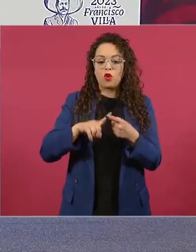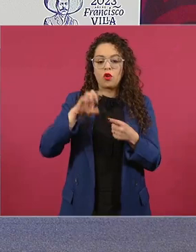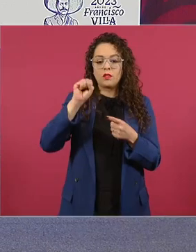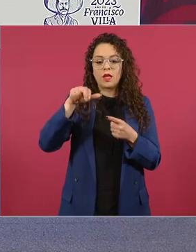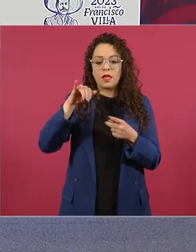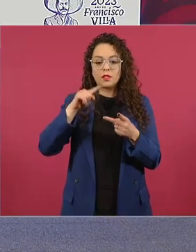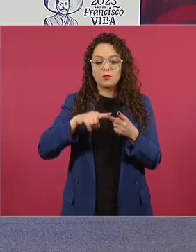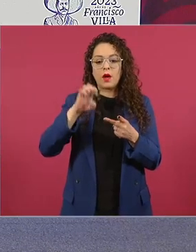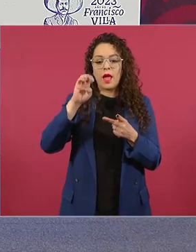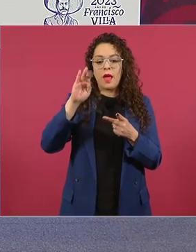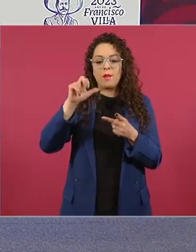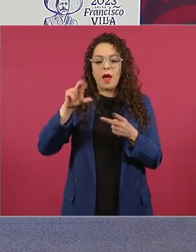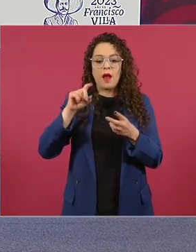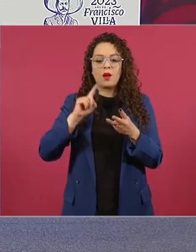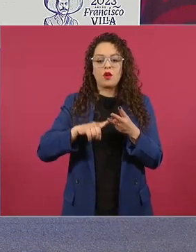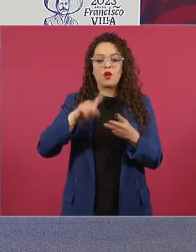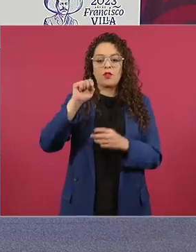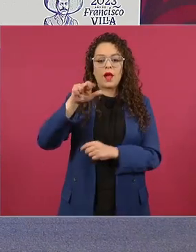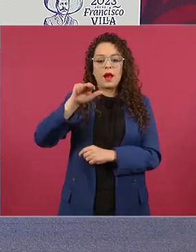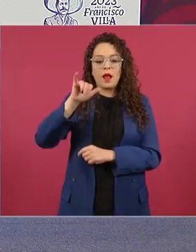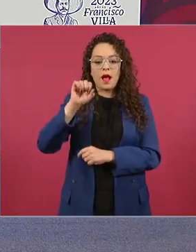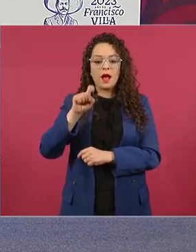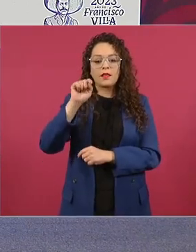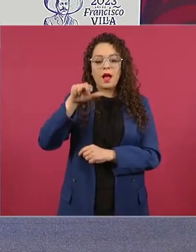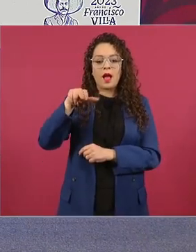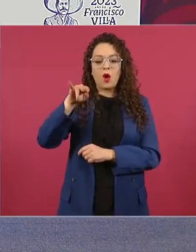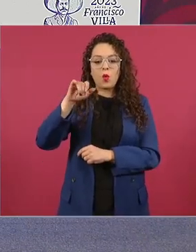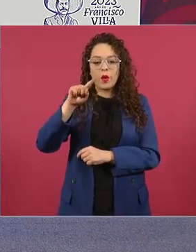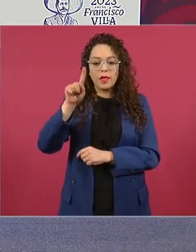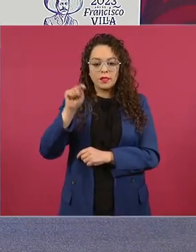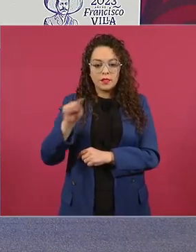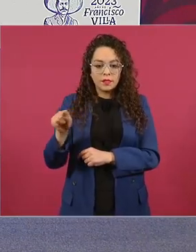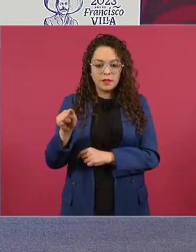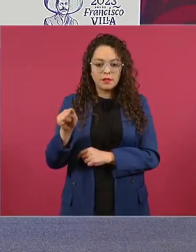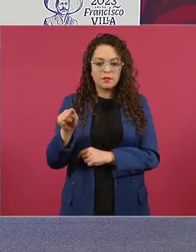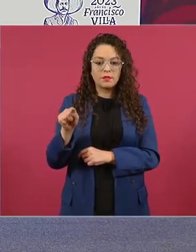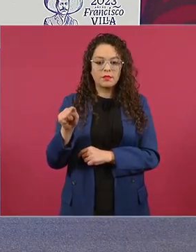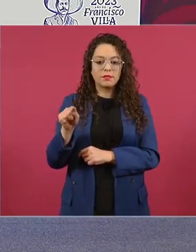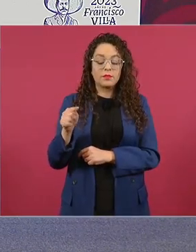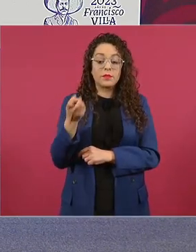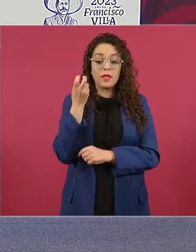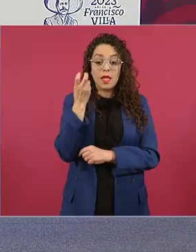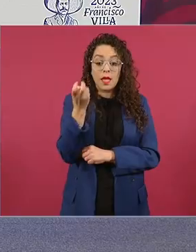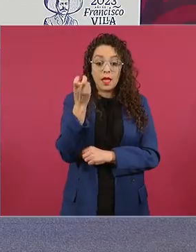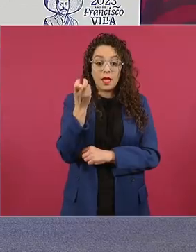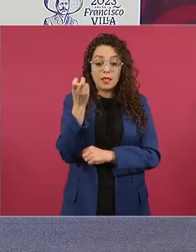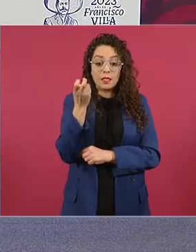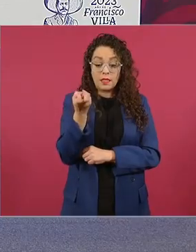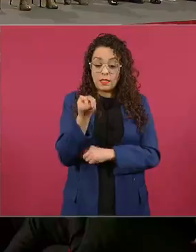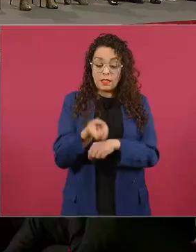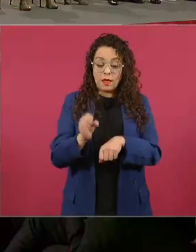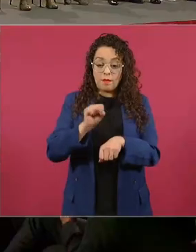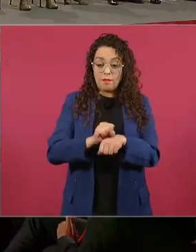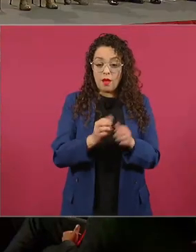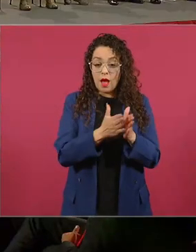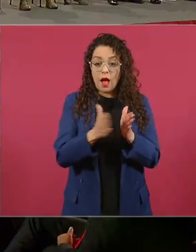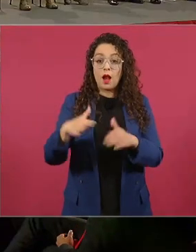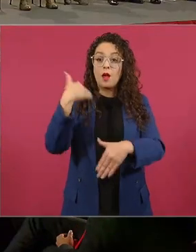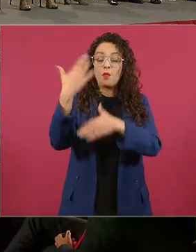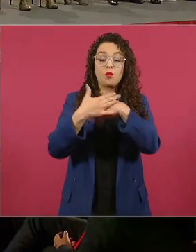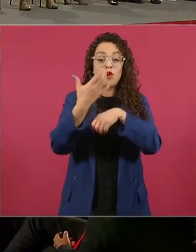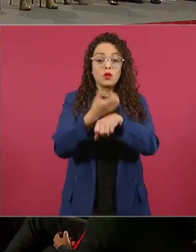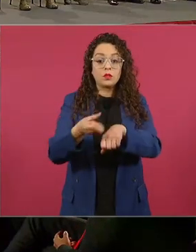Tanlajas y Tancanguitz. En estos municipios va a llegar, ya está llegando en esta semana y la próxima,